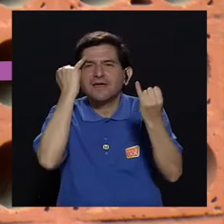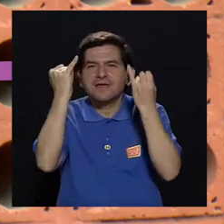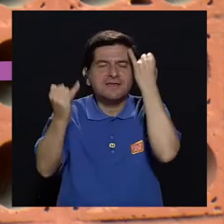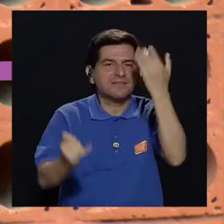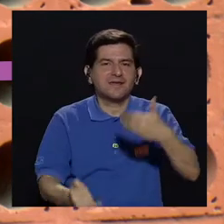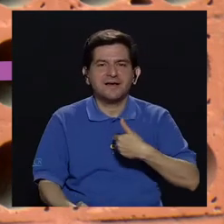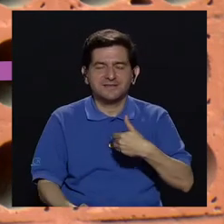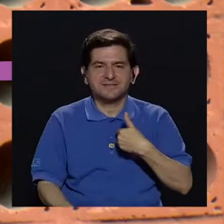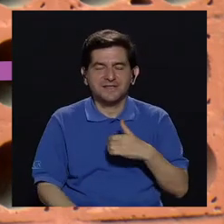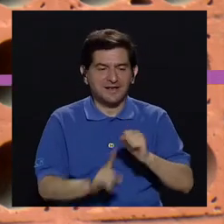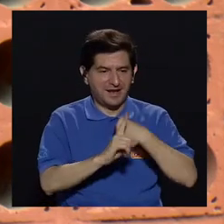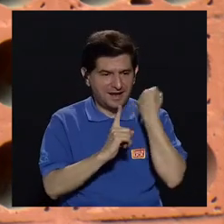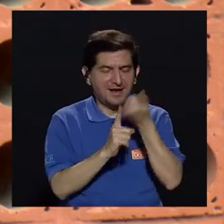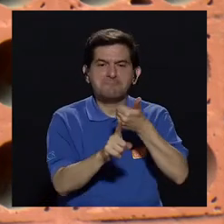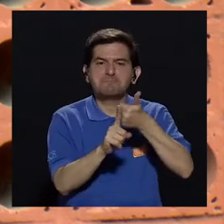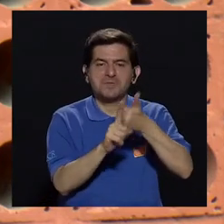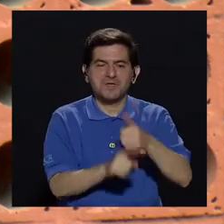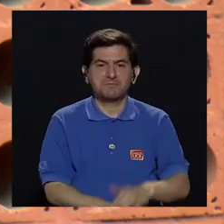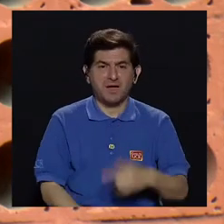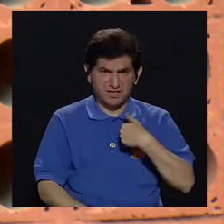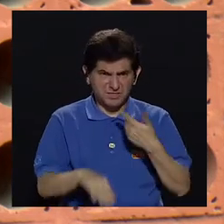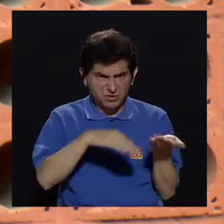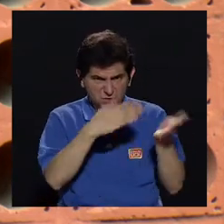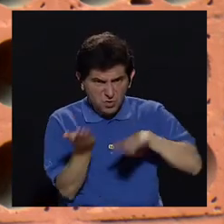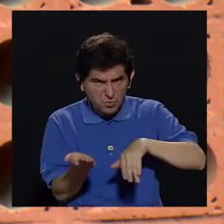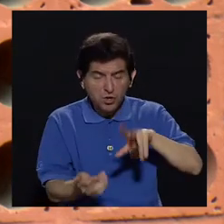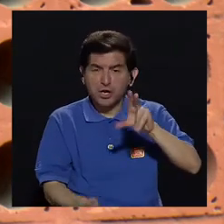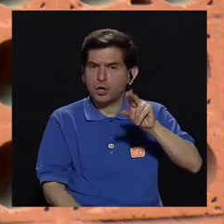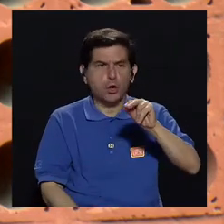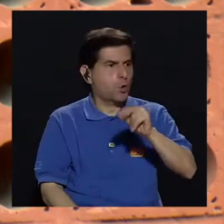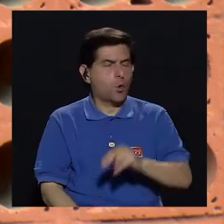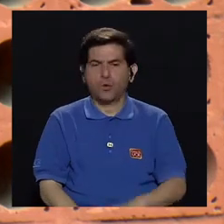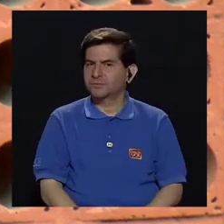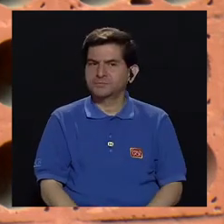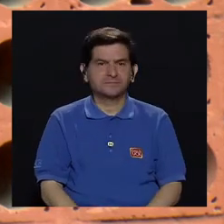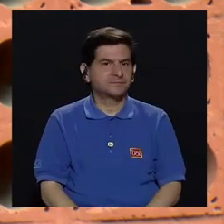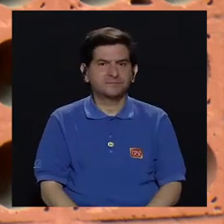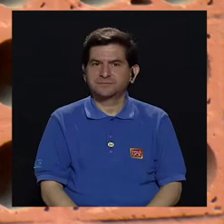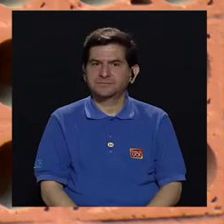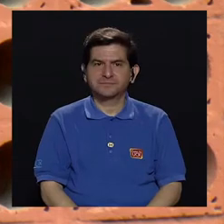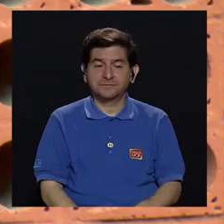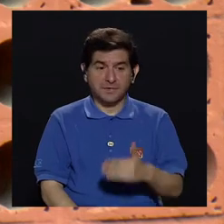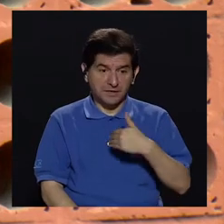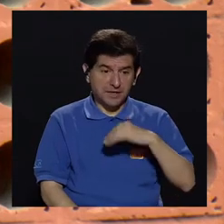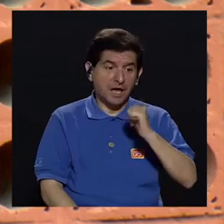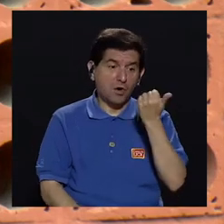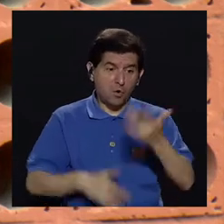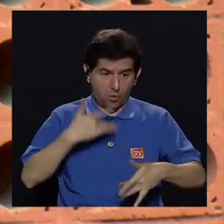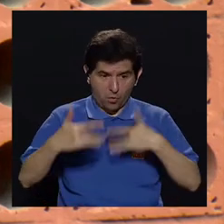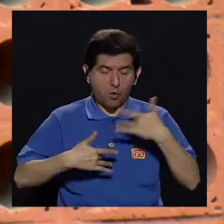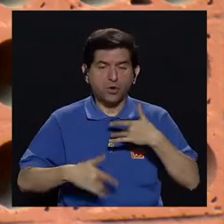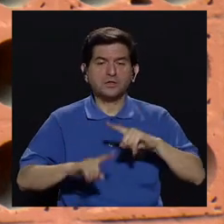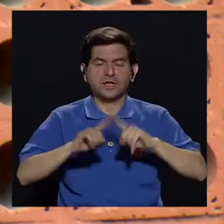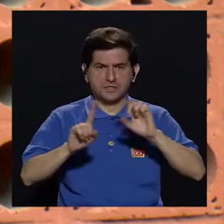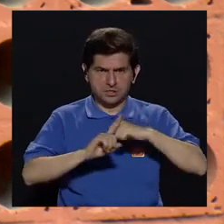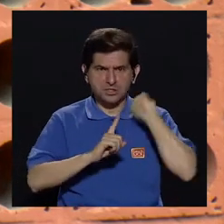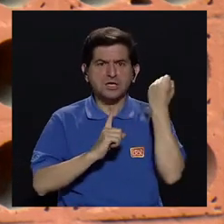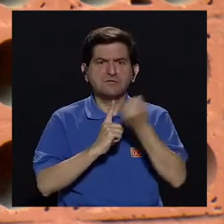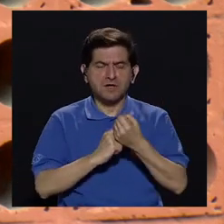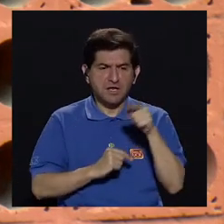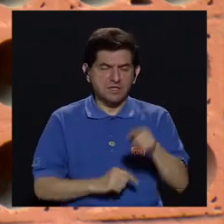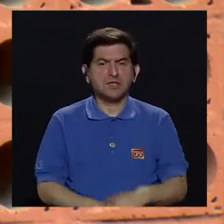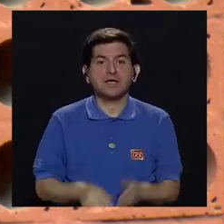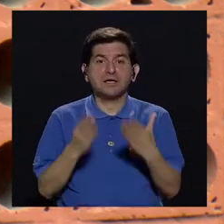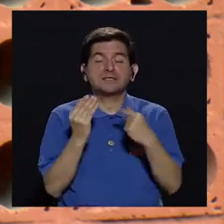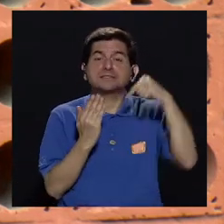ideas que tenemos respecto a la situación. ¿Me voy a morir? No, realmente no me voy a morir. Tengo otros síntomas, tengo otras cuestiones, esto